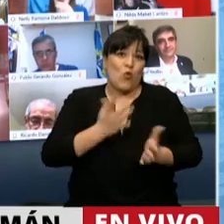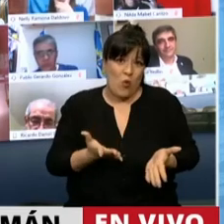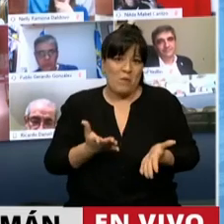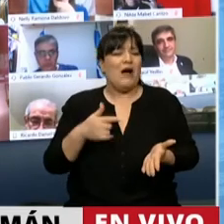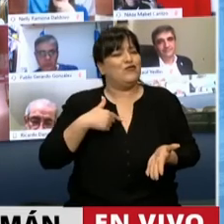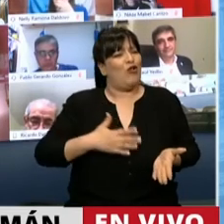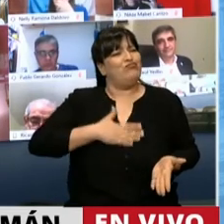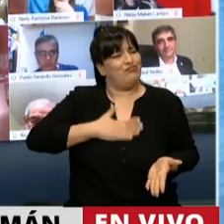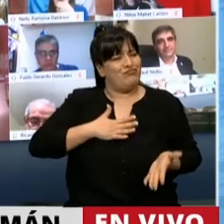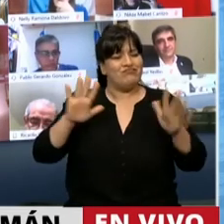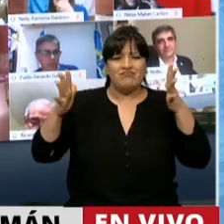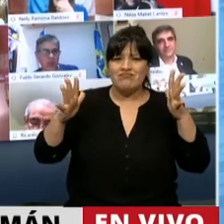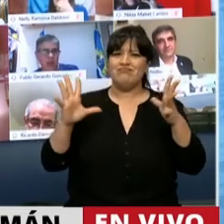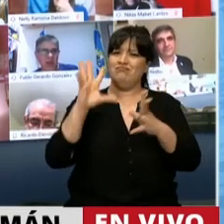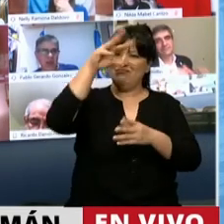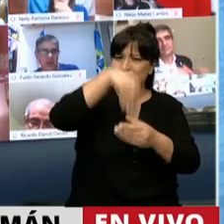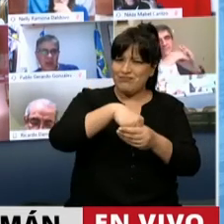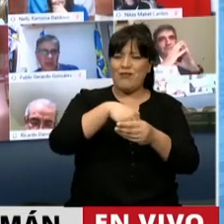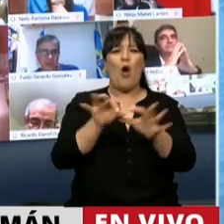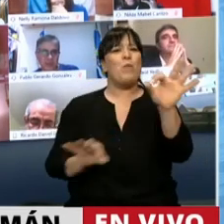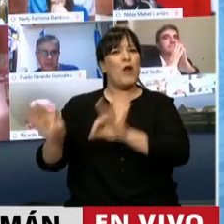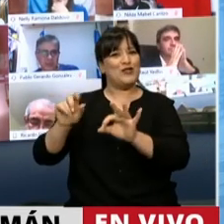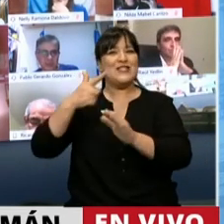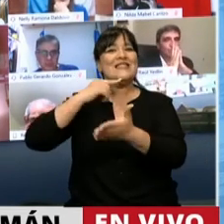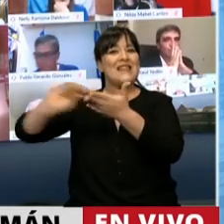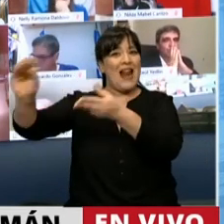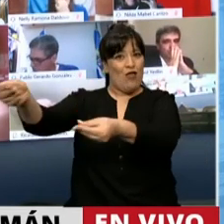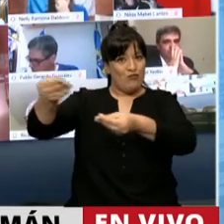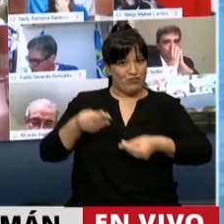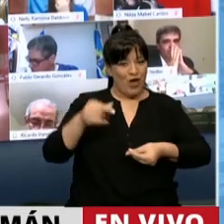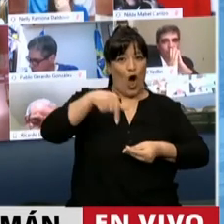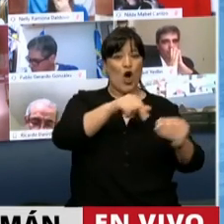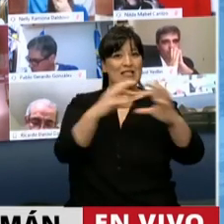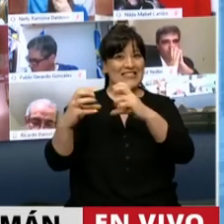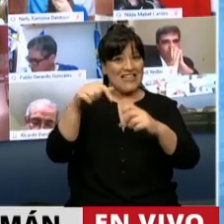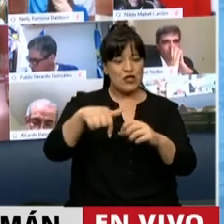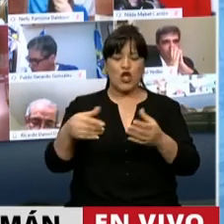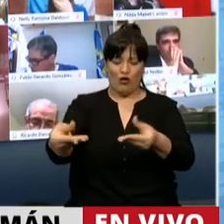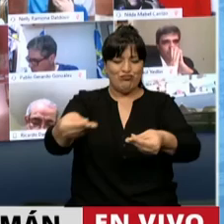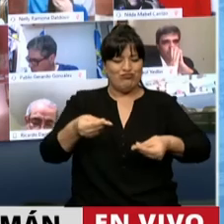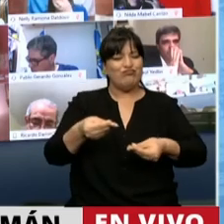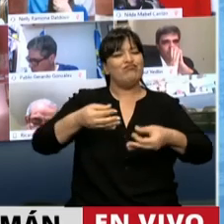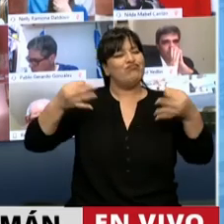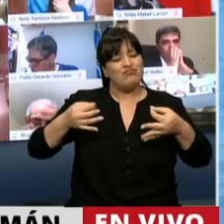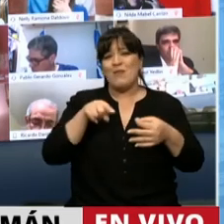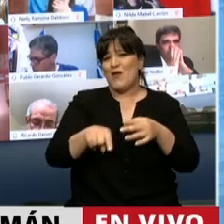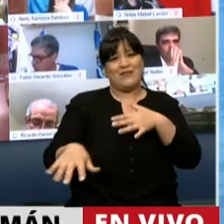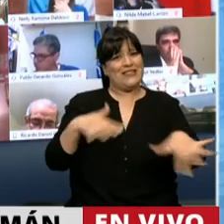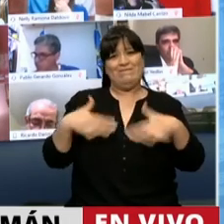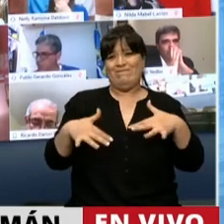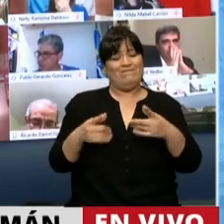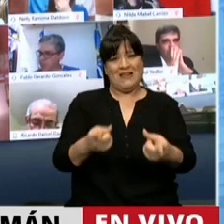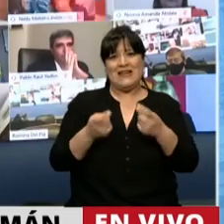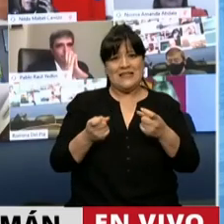muchísimo beneplácito la incorporación de este proyecto que viene en el Senado en la sesión de hoy, porque realmente urge, deberíamos